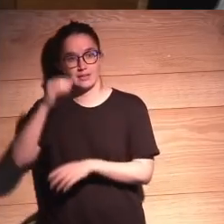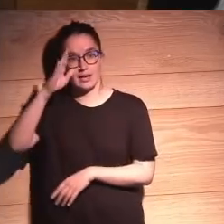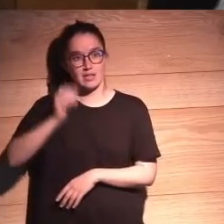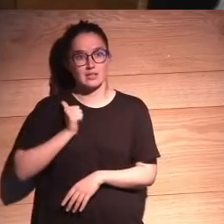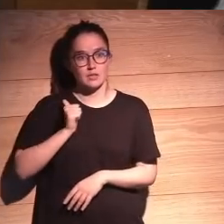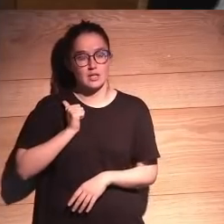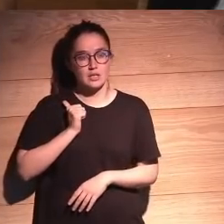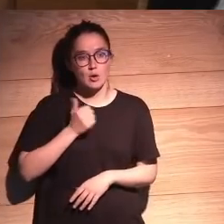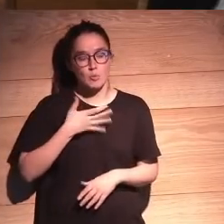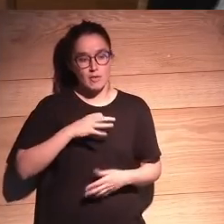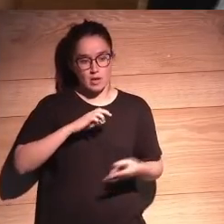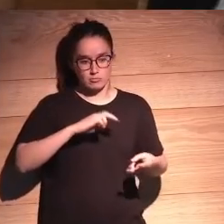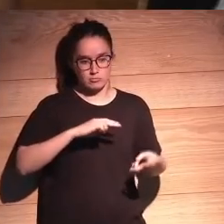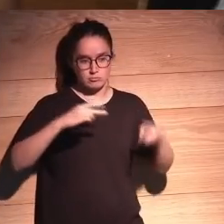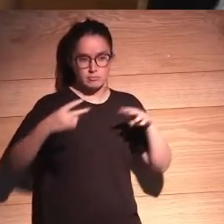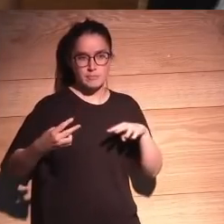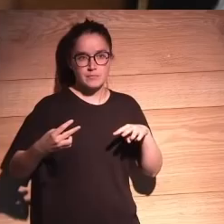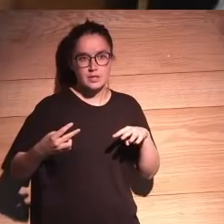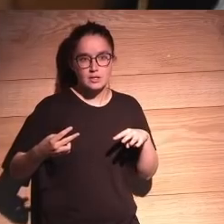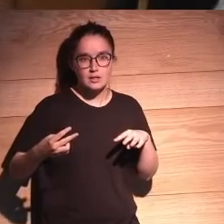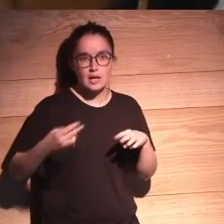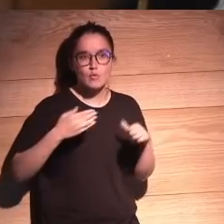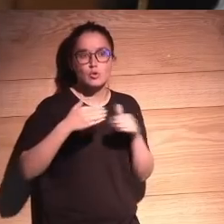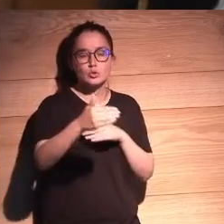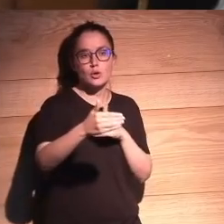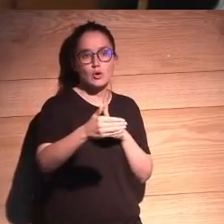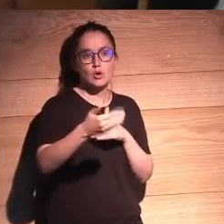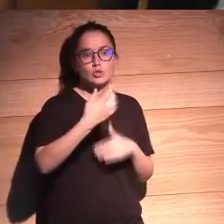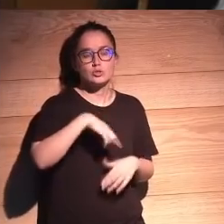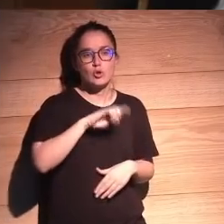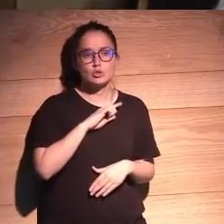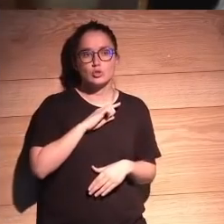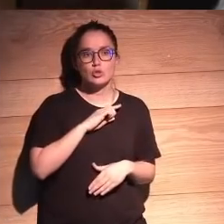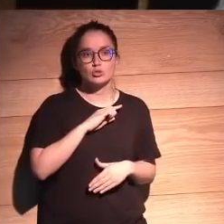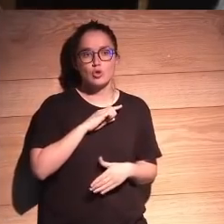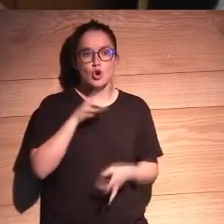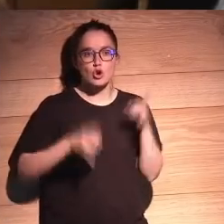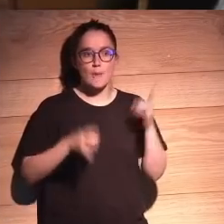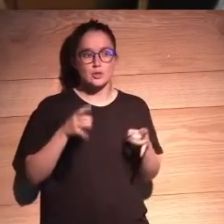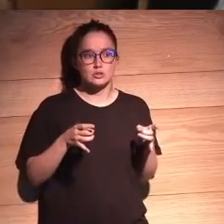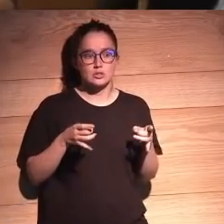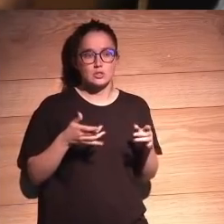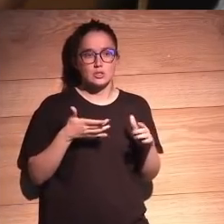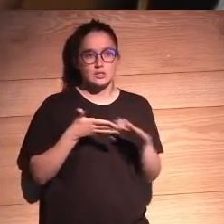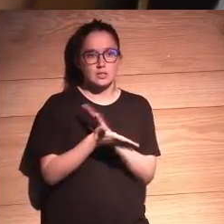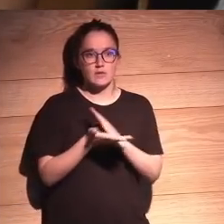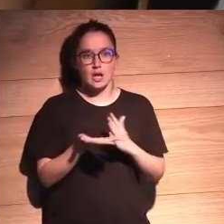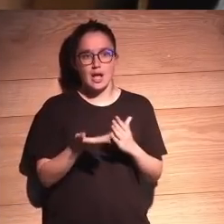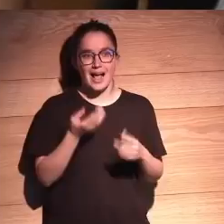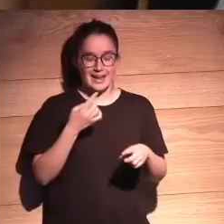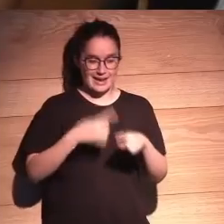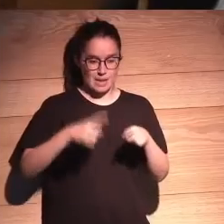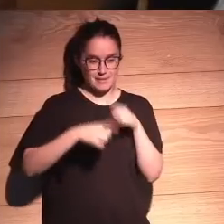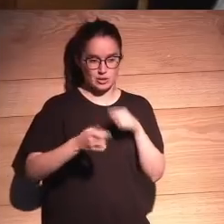existe la otra posibilidad que es que el futuro seamos nosotros los robots o sea que se incorpore de alguna forma